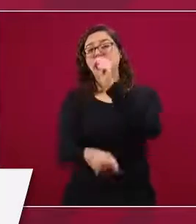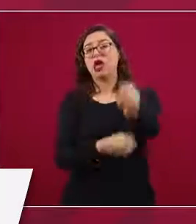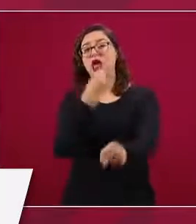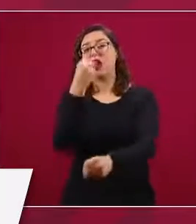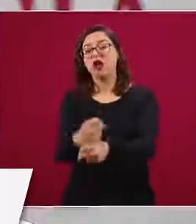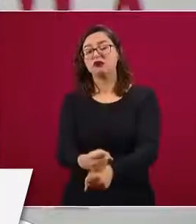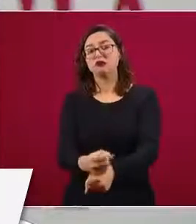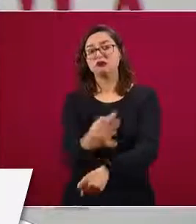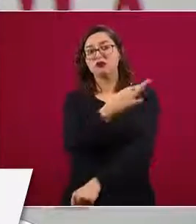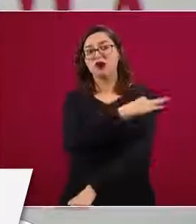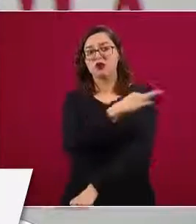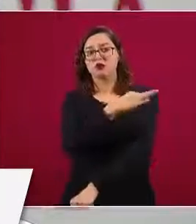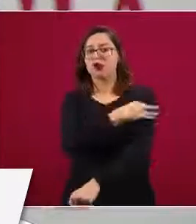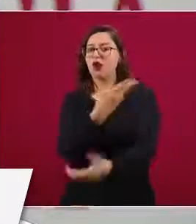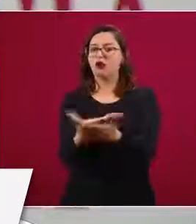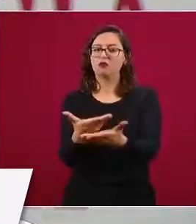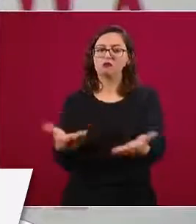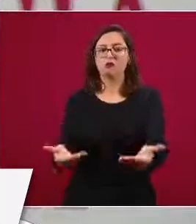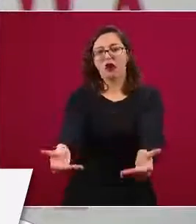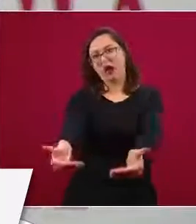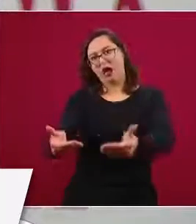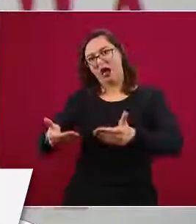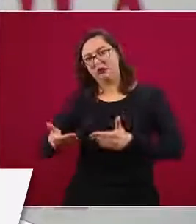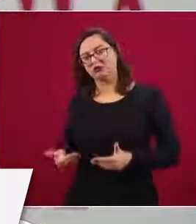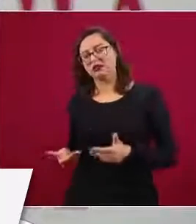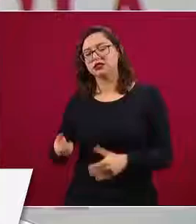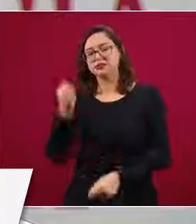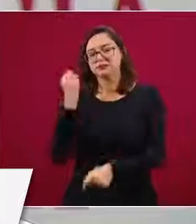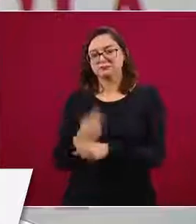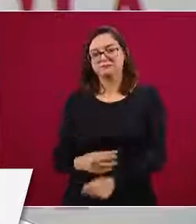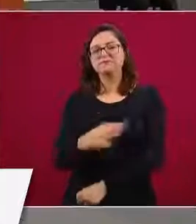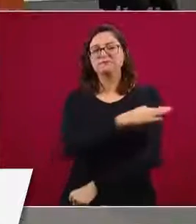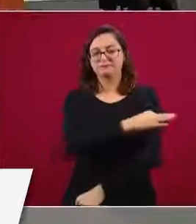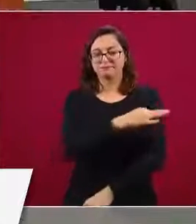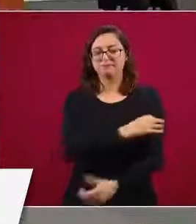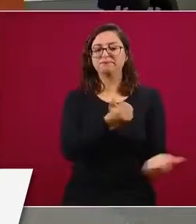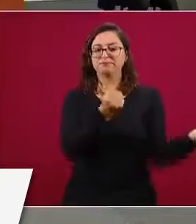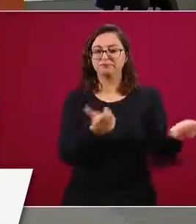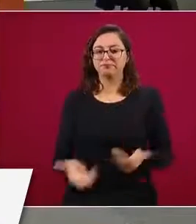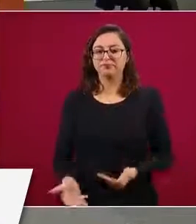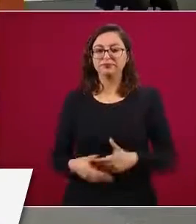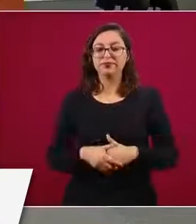esas son las tres conclusiones principales. La siguiente, por favor.